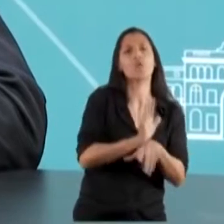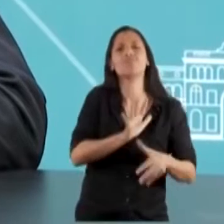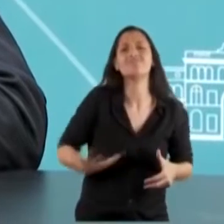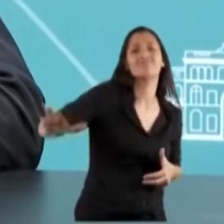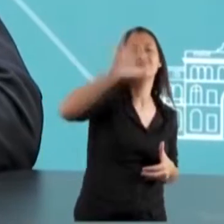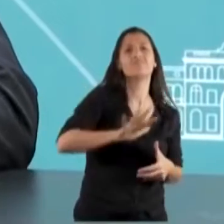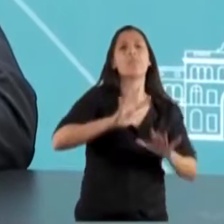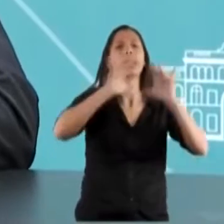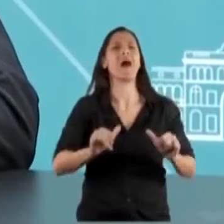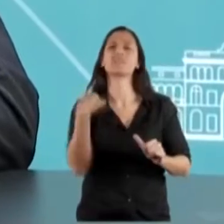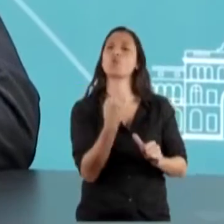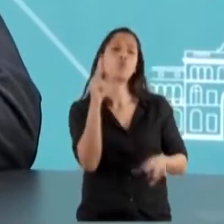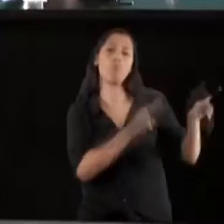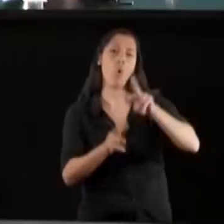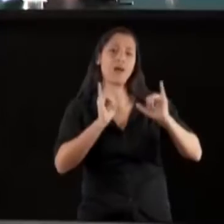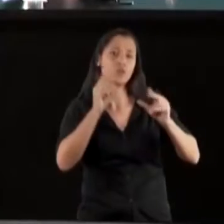de paz.